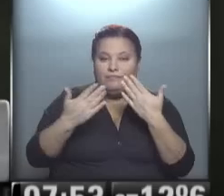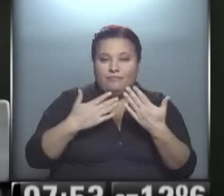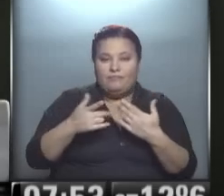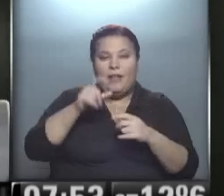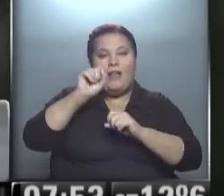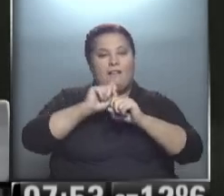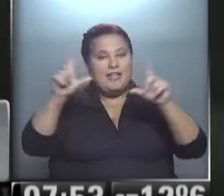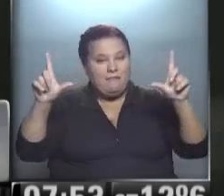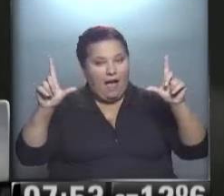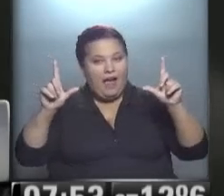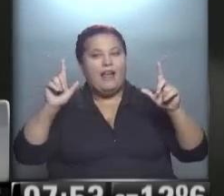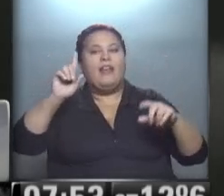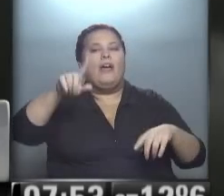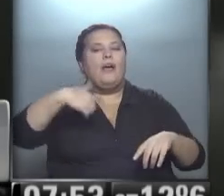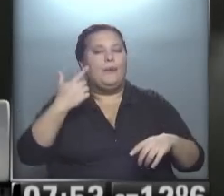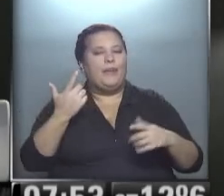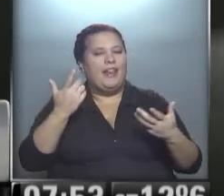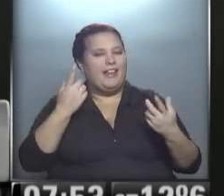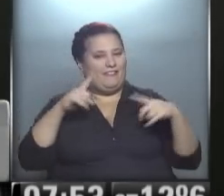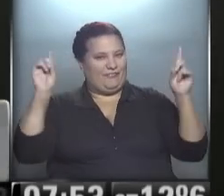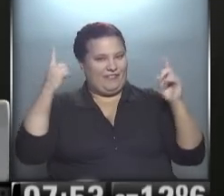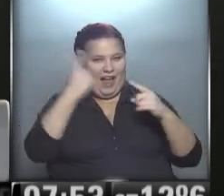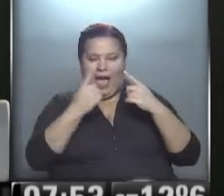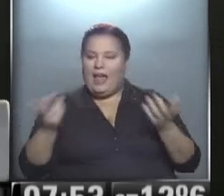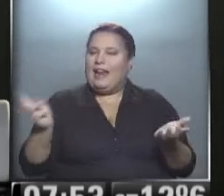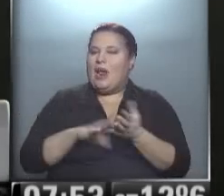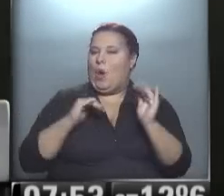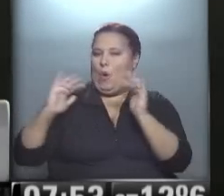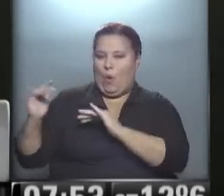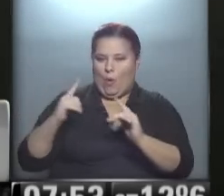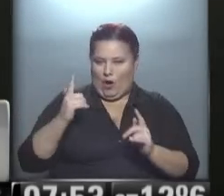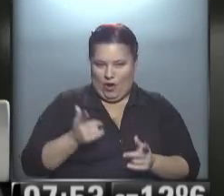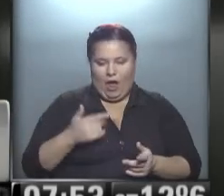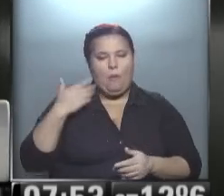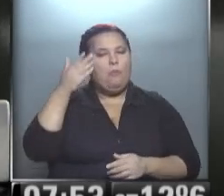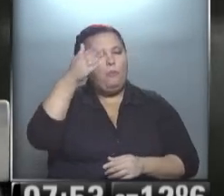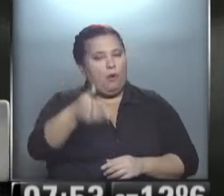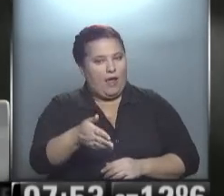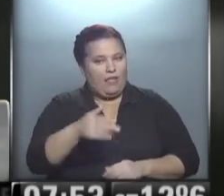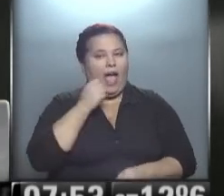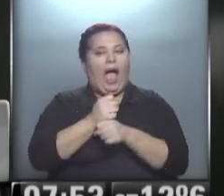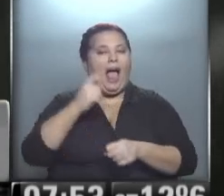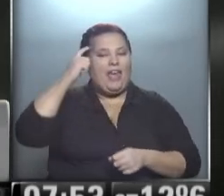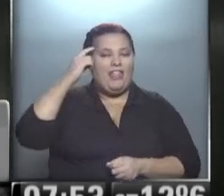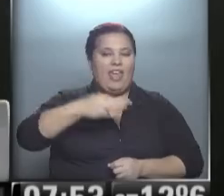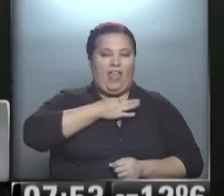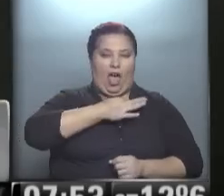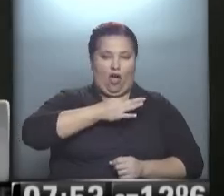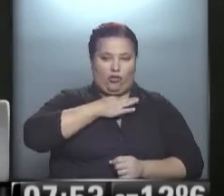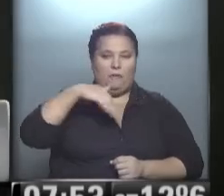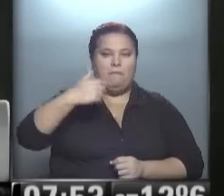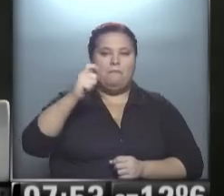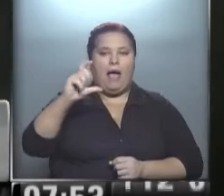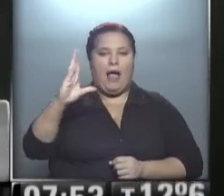las imágenes provoca experiencias únicas e irrepetibles. La podés visitar entonces hasta el 10 de agosto en el